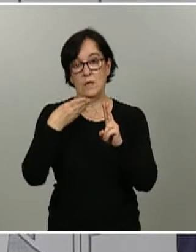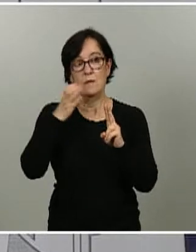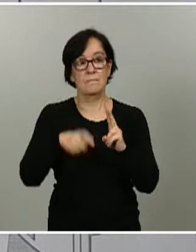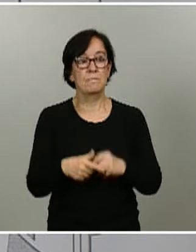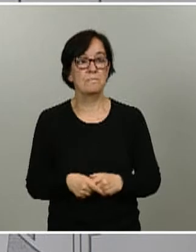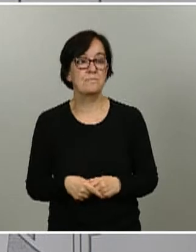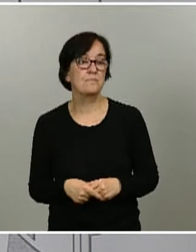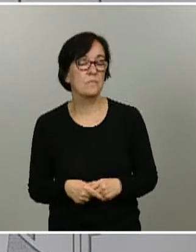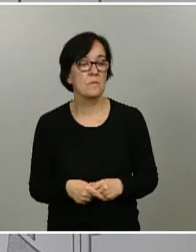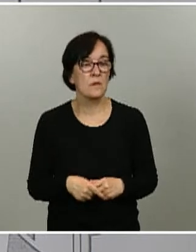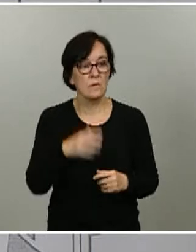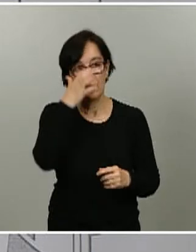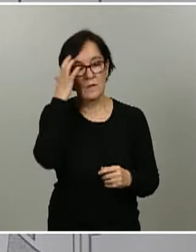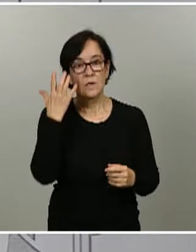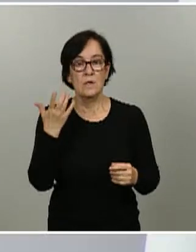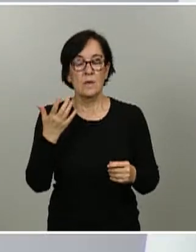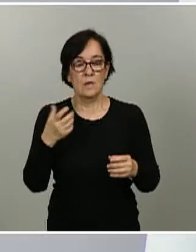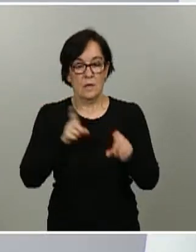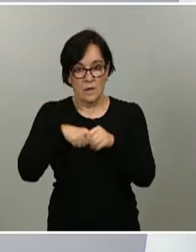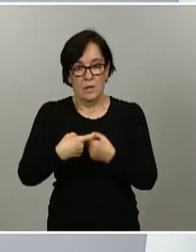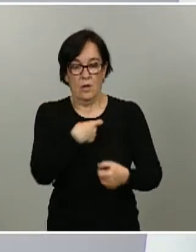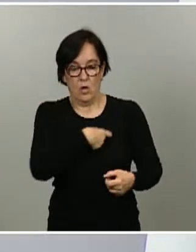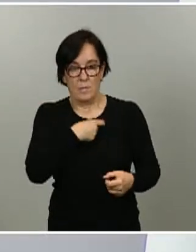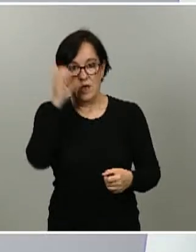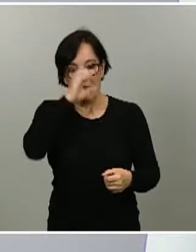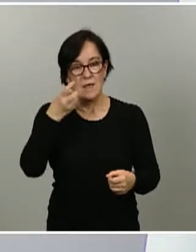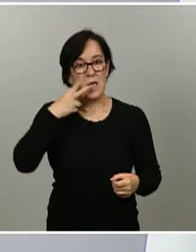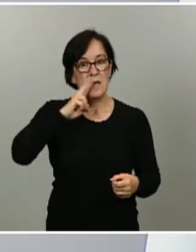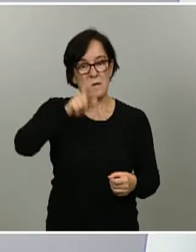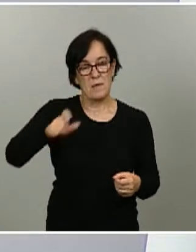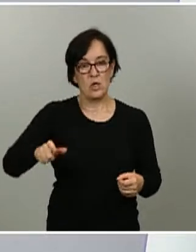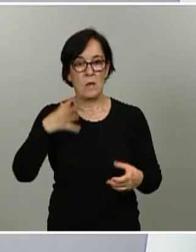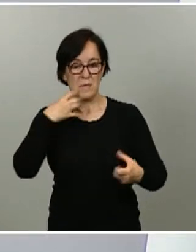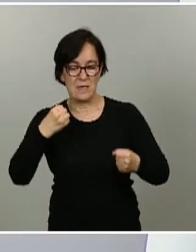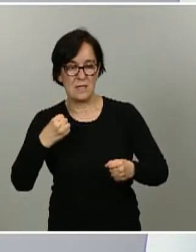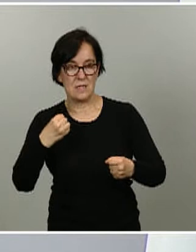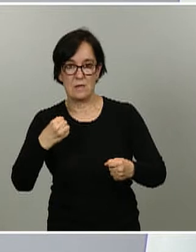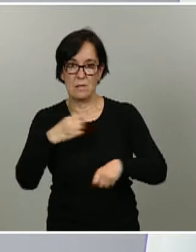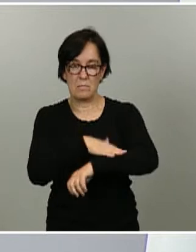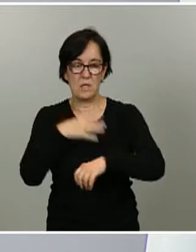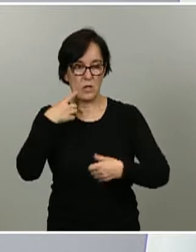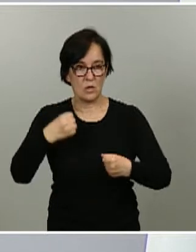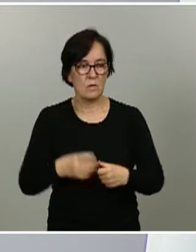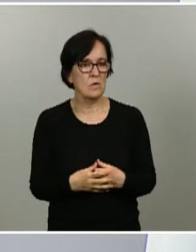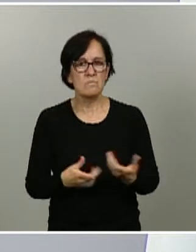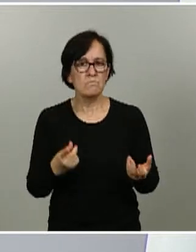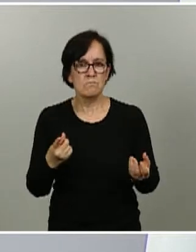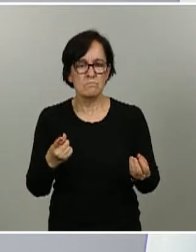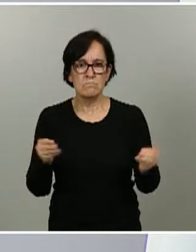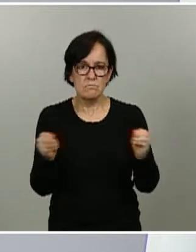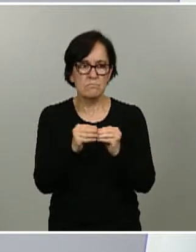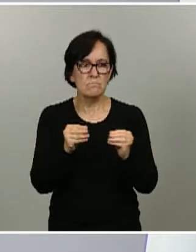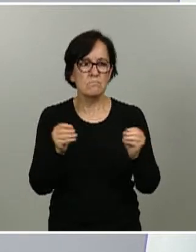Los miembros del Comité Científico y los expertos del Ministerio de Sanidad han corroborado que no hay